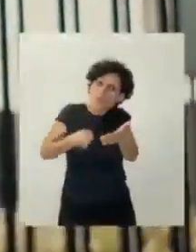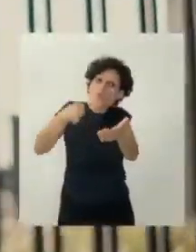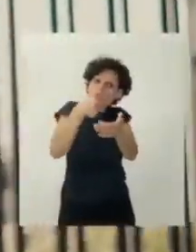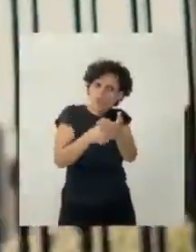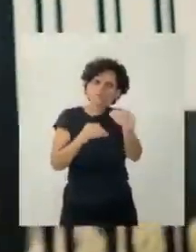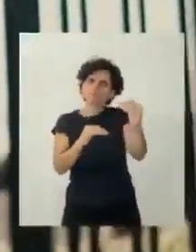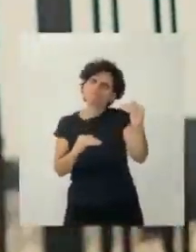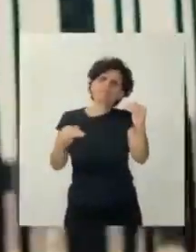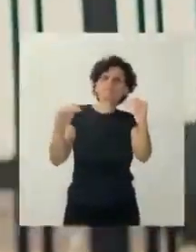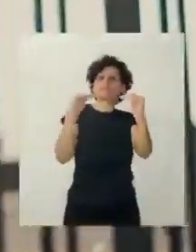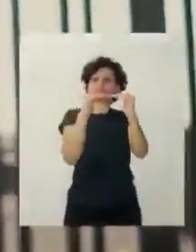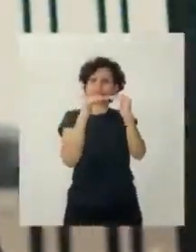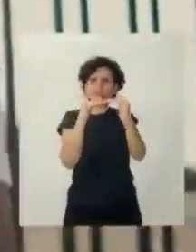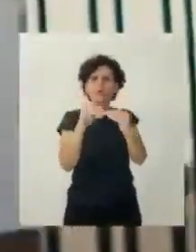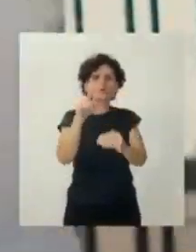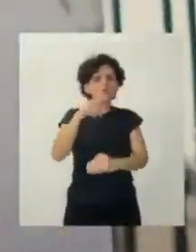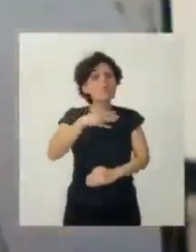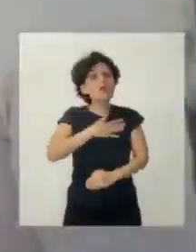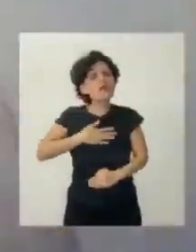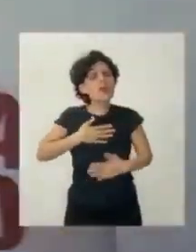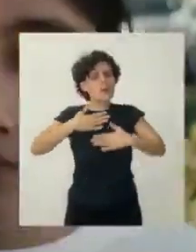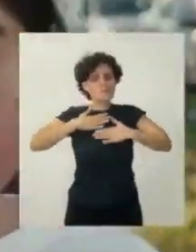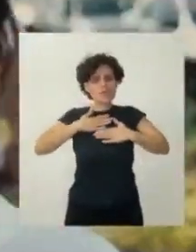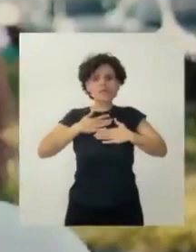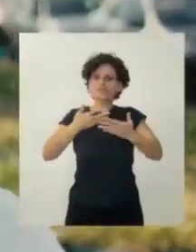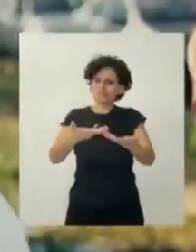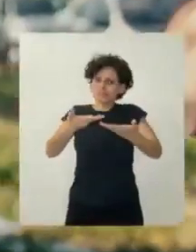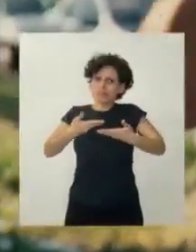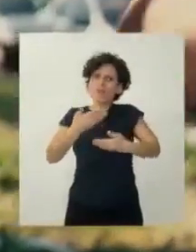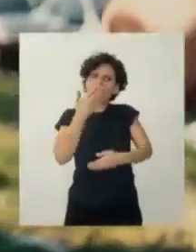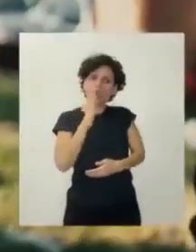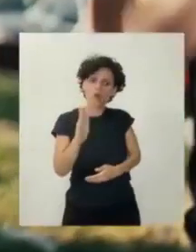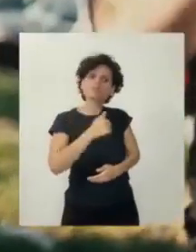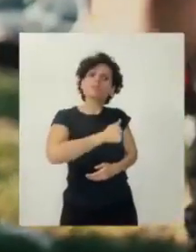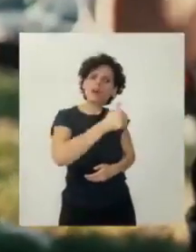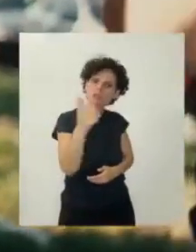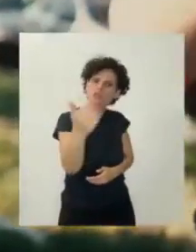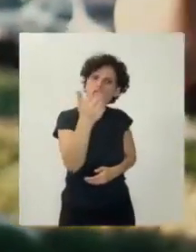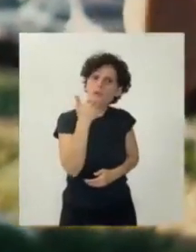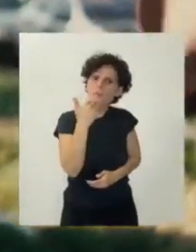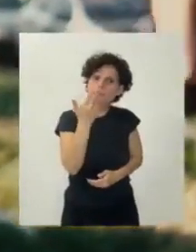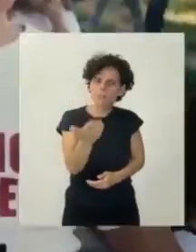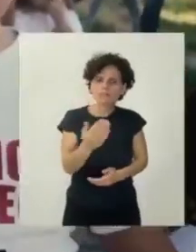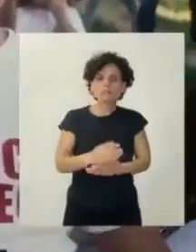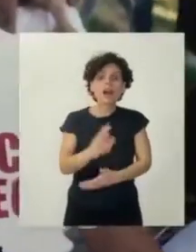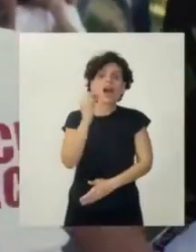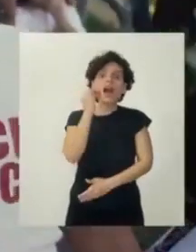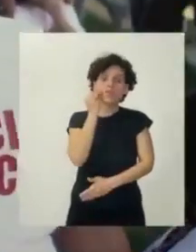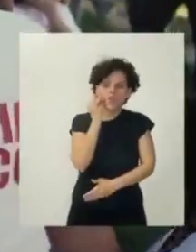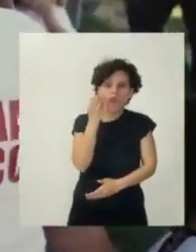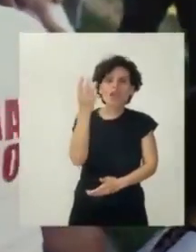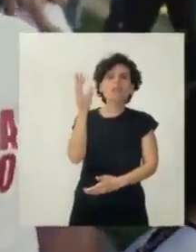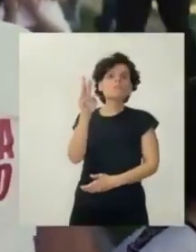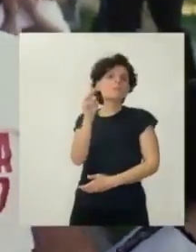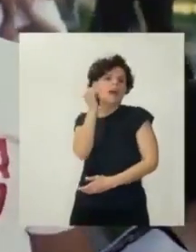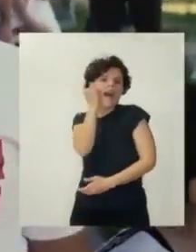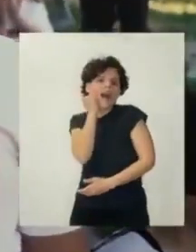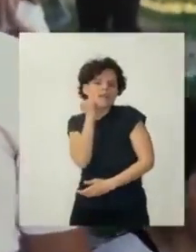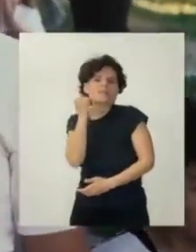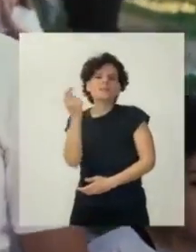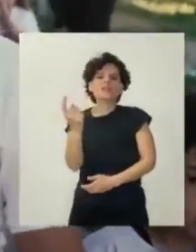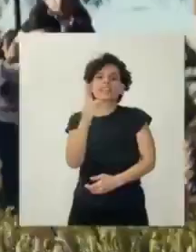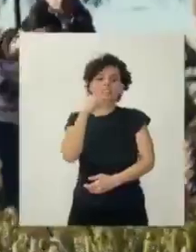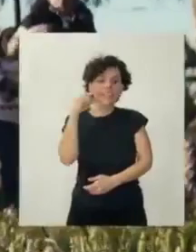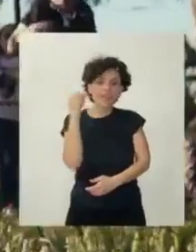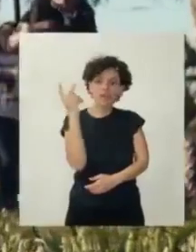luchar para cambiarla. porque siempre quisiste lo mejor para mí y para todos. Y mis abuelos, mi